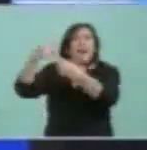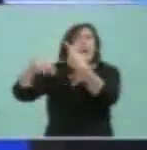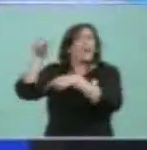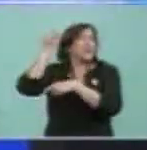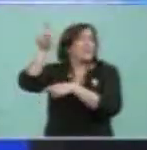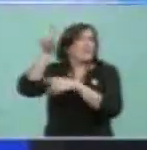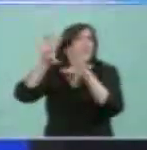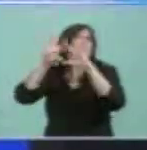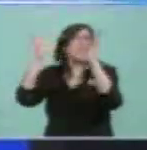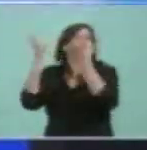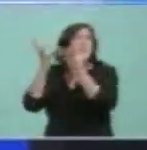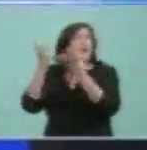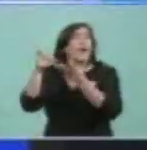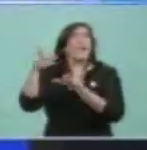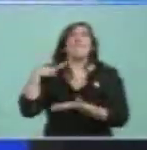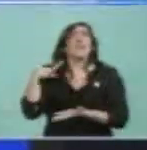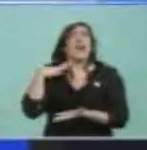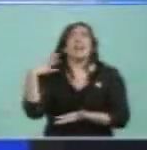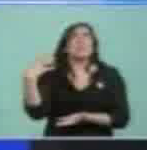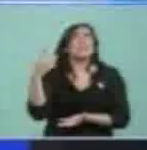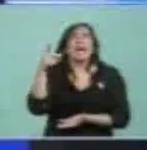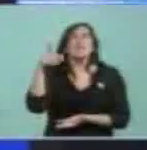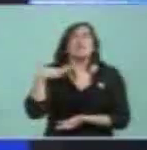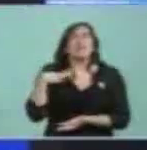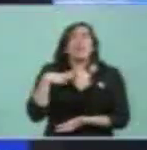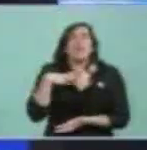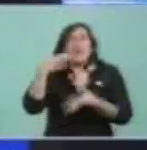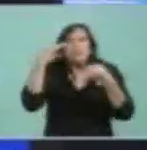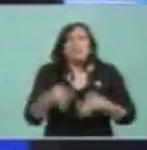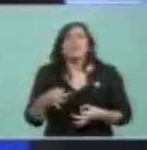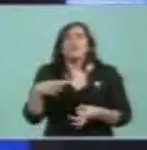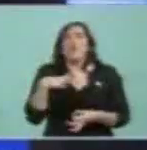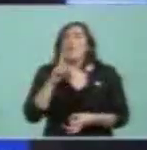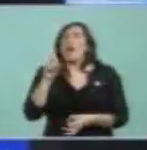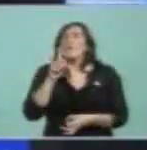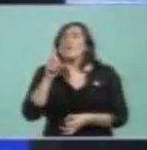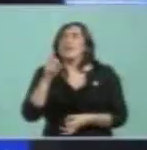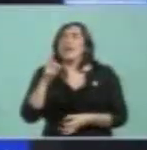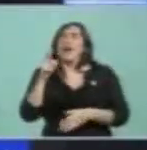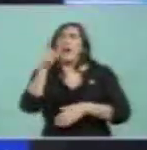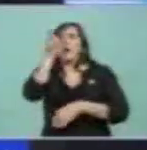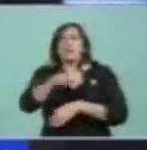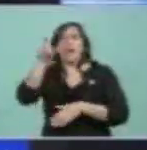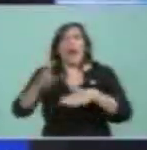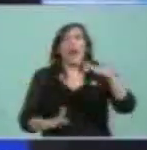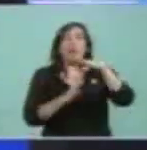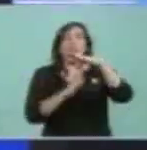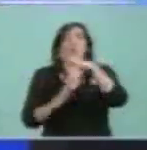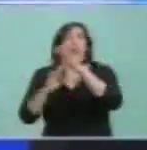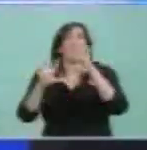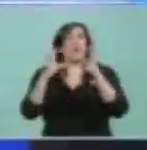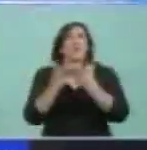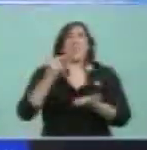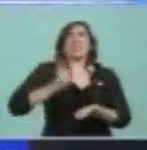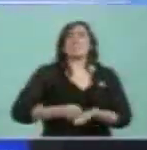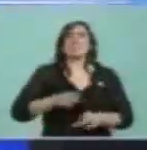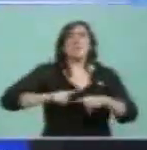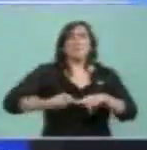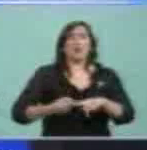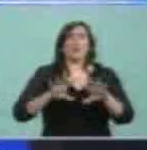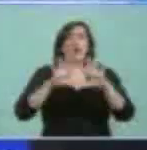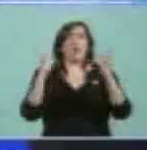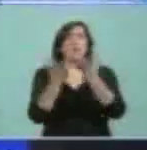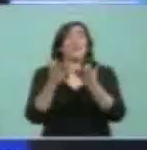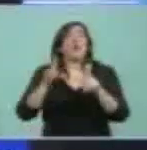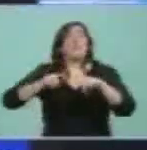y donde todavía no se ha logrado convencer a los grandes líderes que deciden en el mundo que las políticas